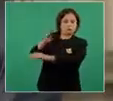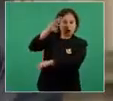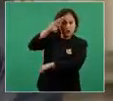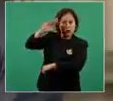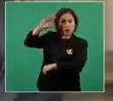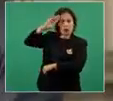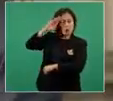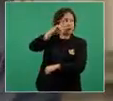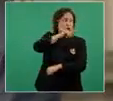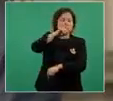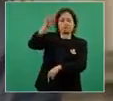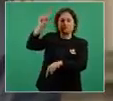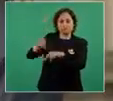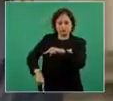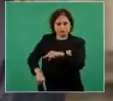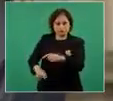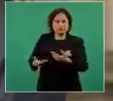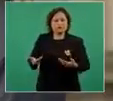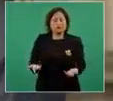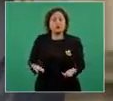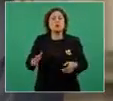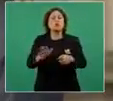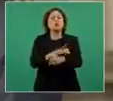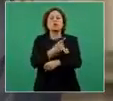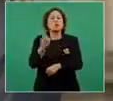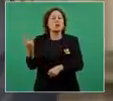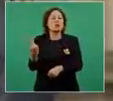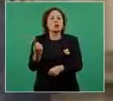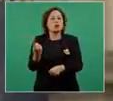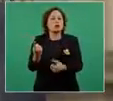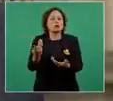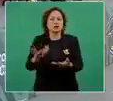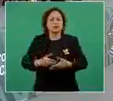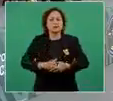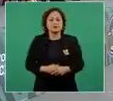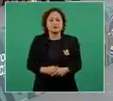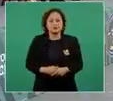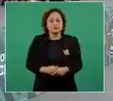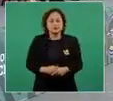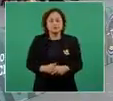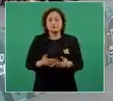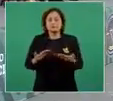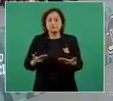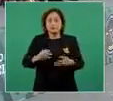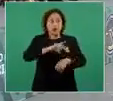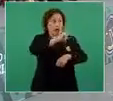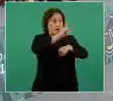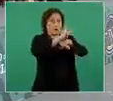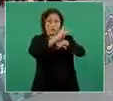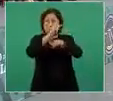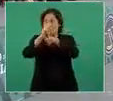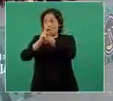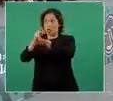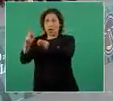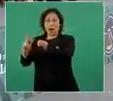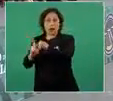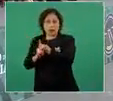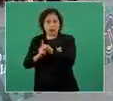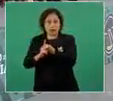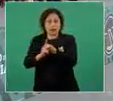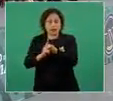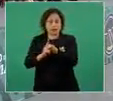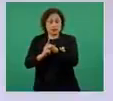porque ningún estado tiene derecho a